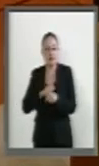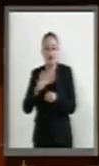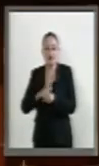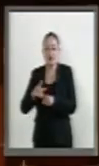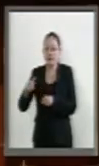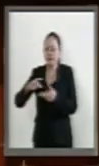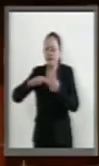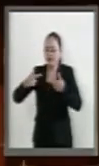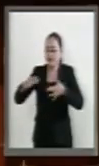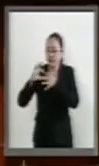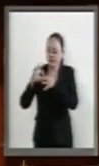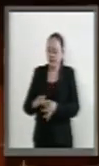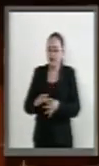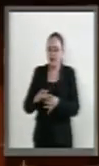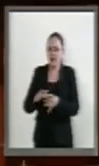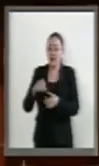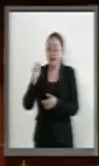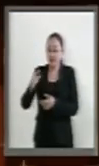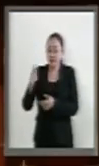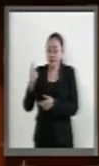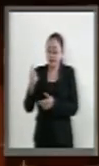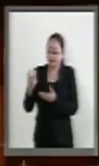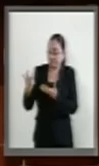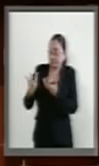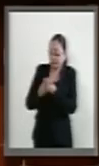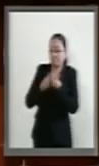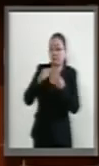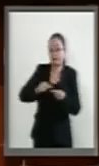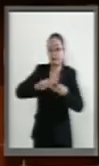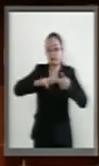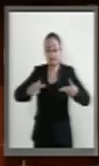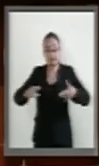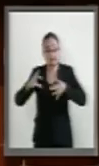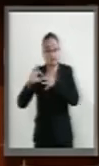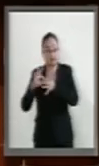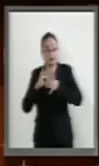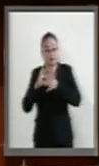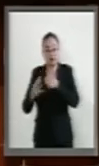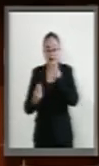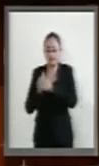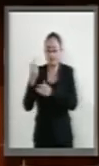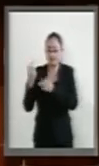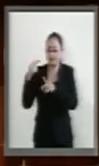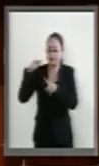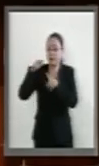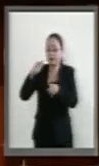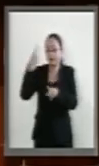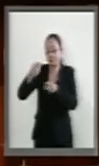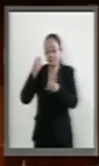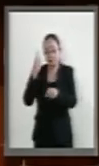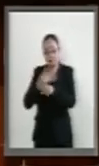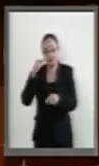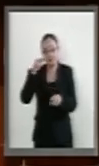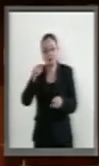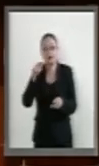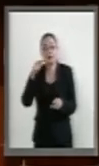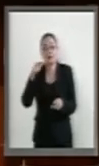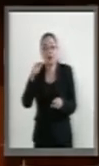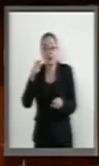vínculos políticos, pero de cooperación también, y encontrar nuevas áreas de oportunidades